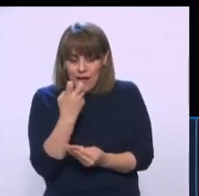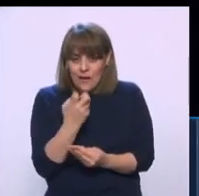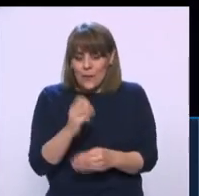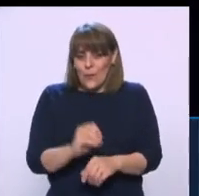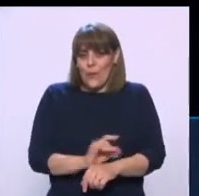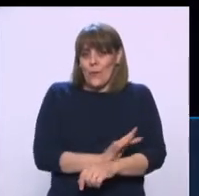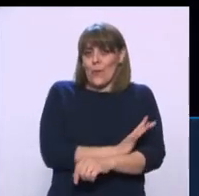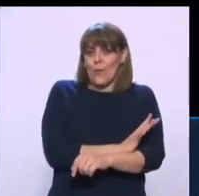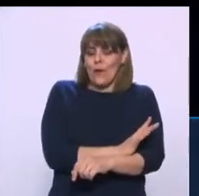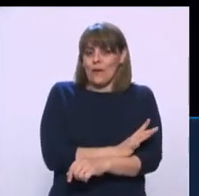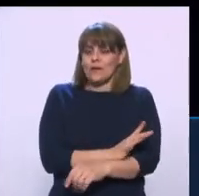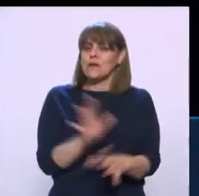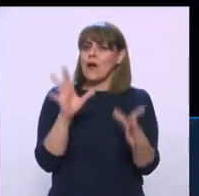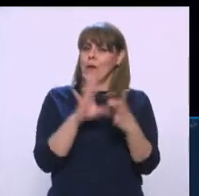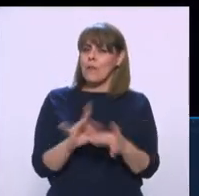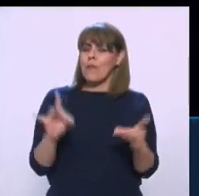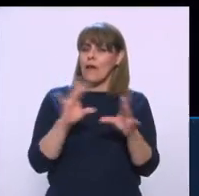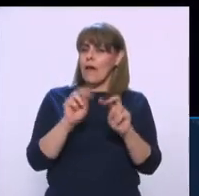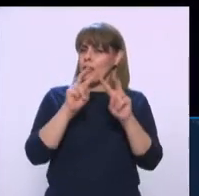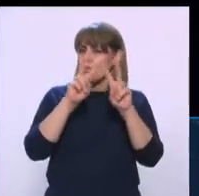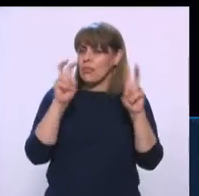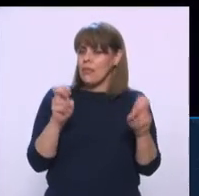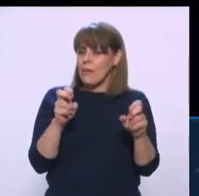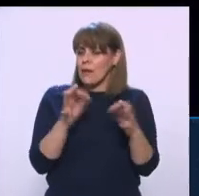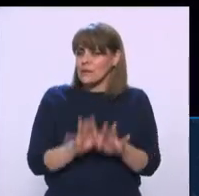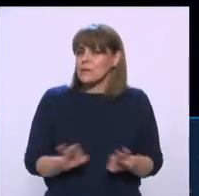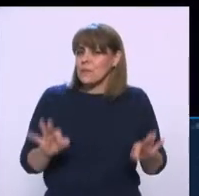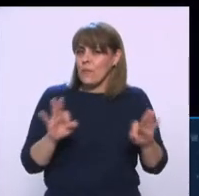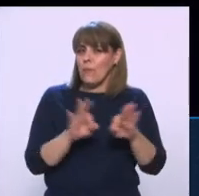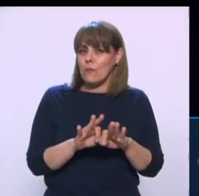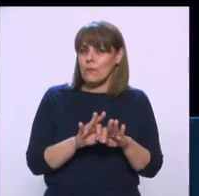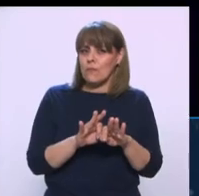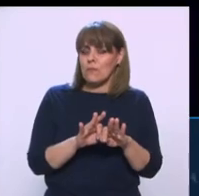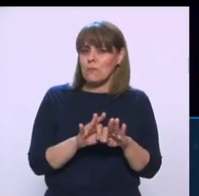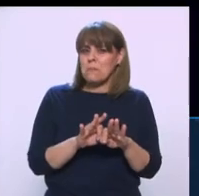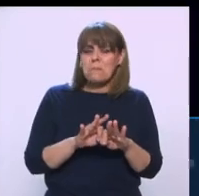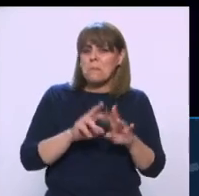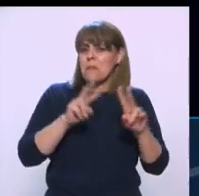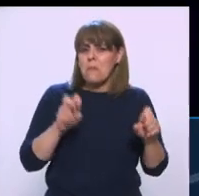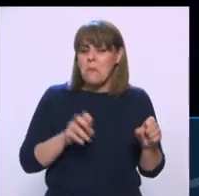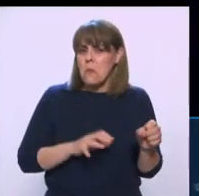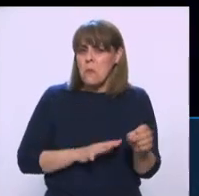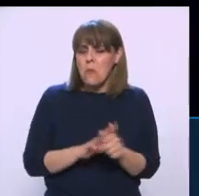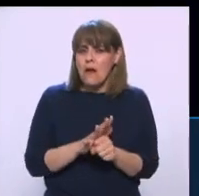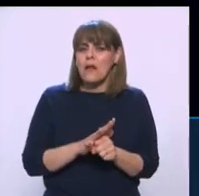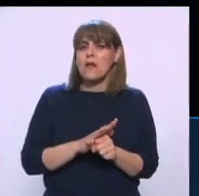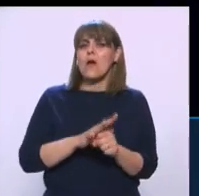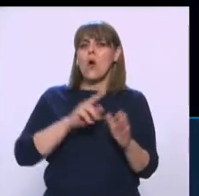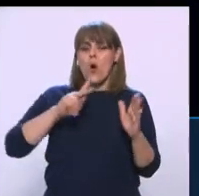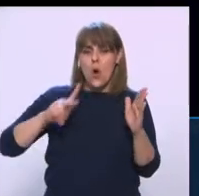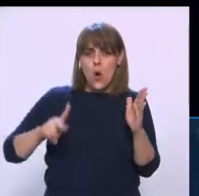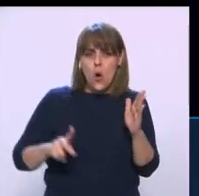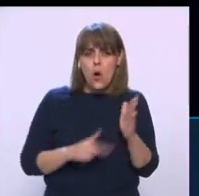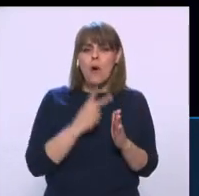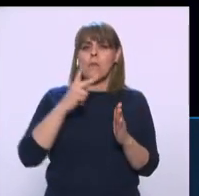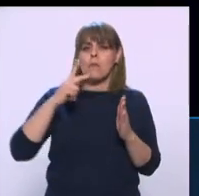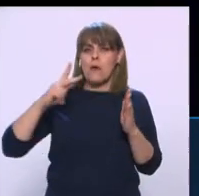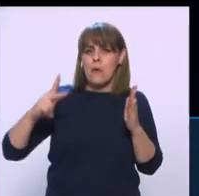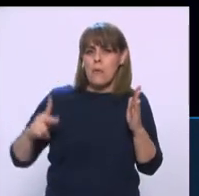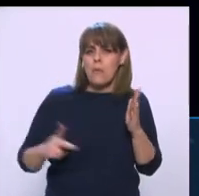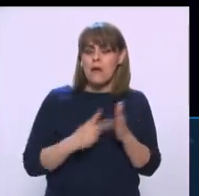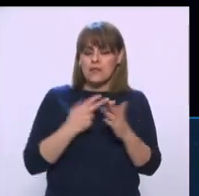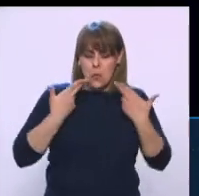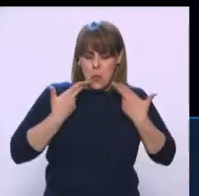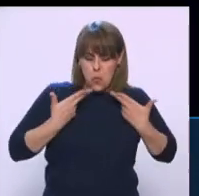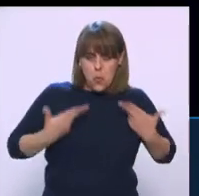Y se habla de cosas muy significativas. En términos, se repitió muchas veces la palabra